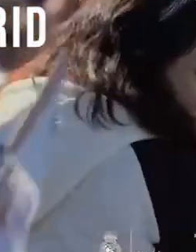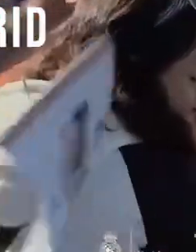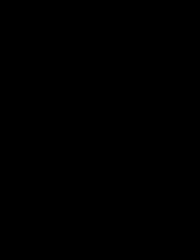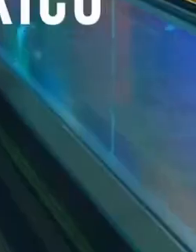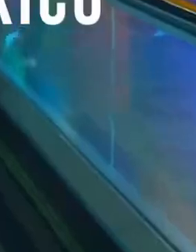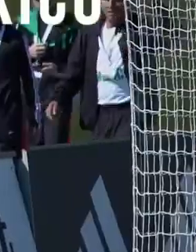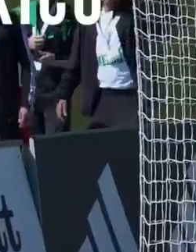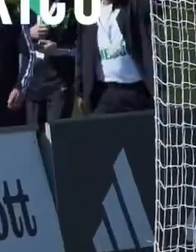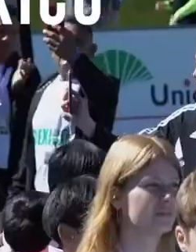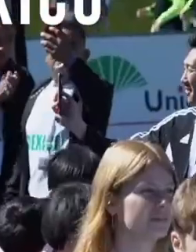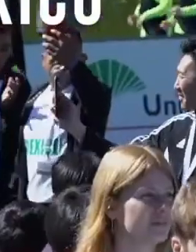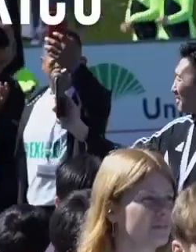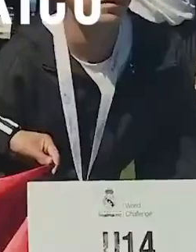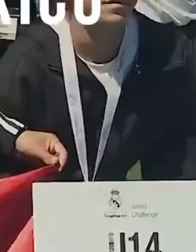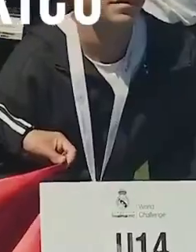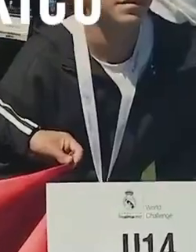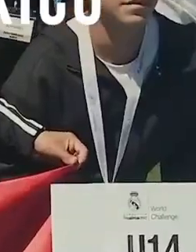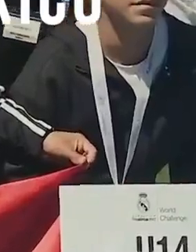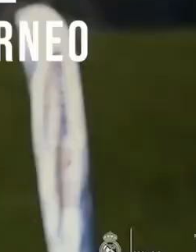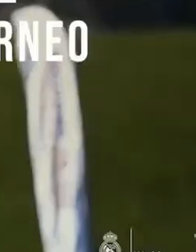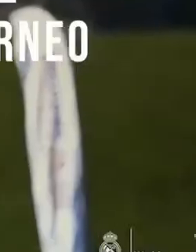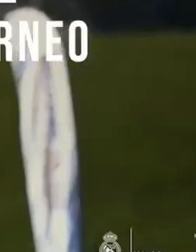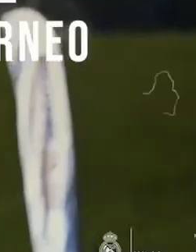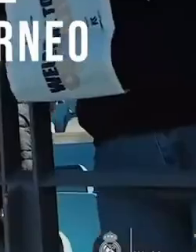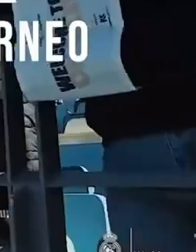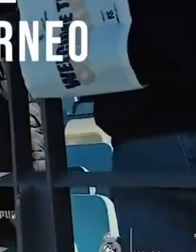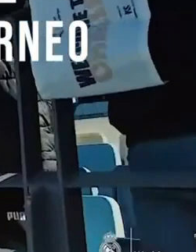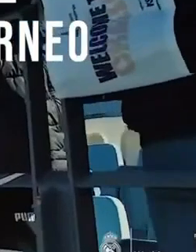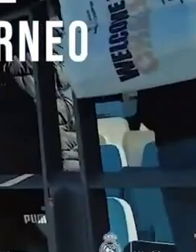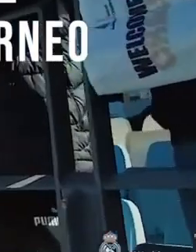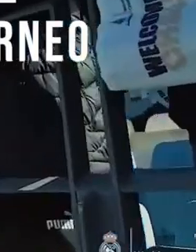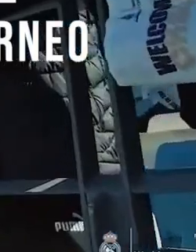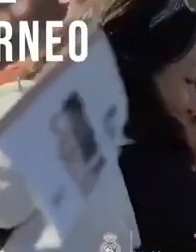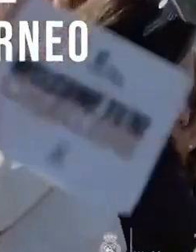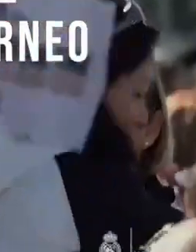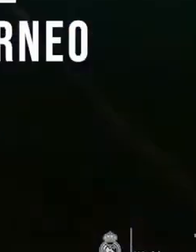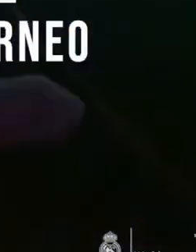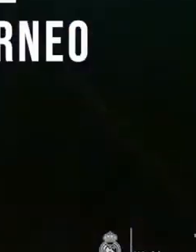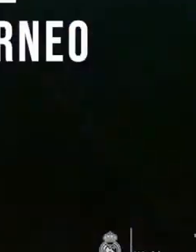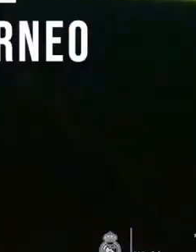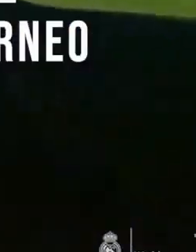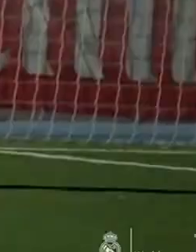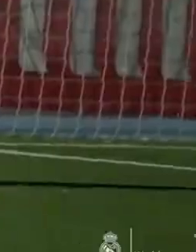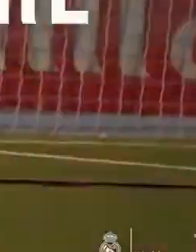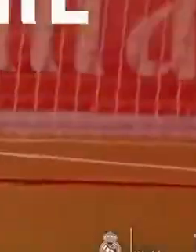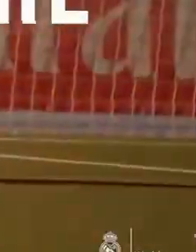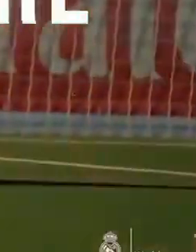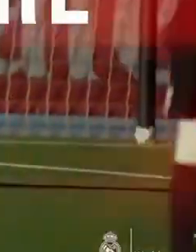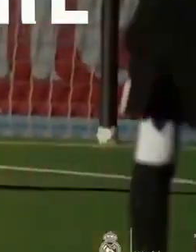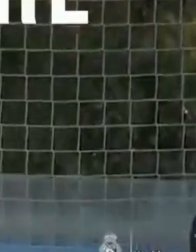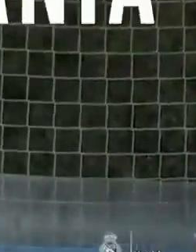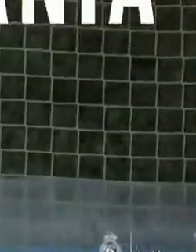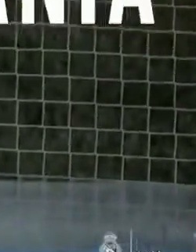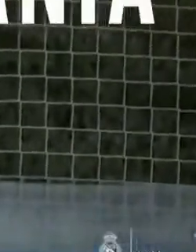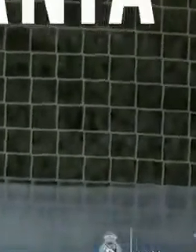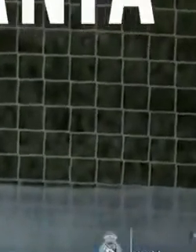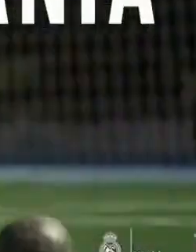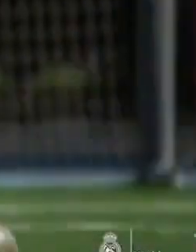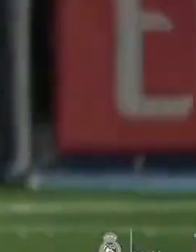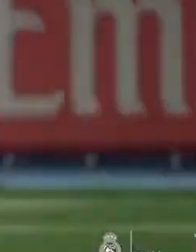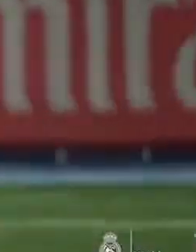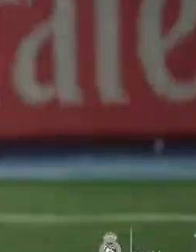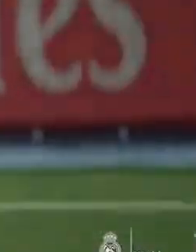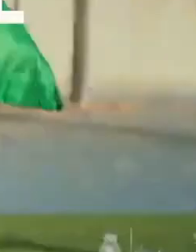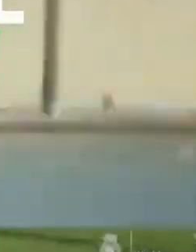Madrid? Más de 40 países participaron en este gran torneo que se llevó a cabo en España. Estos niños le ganaron a países